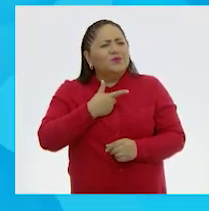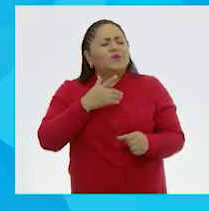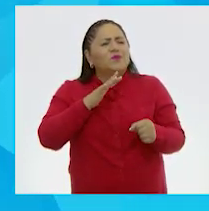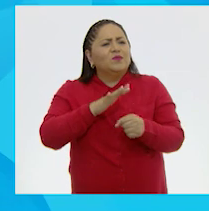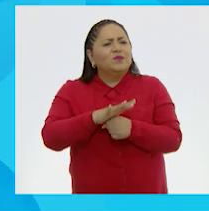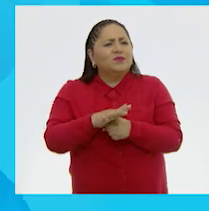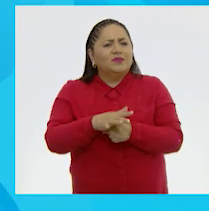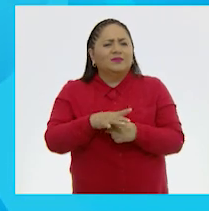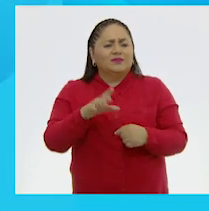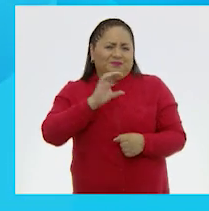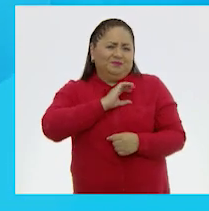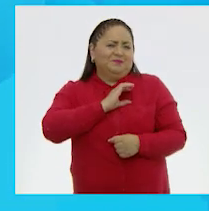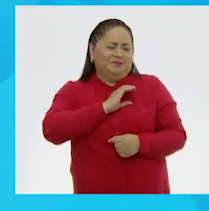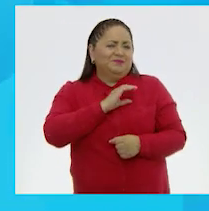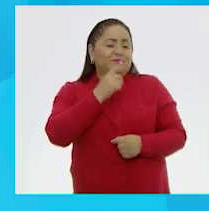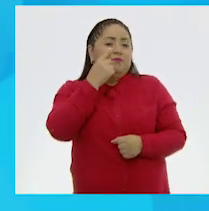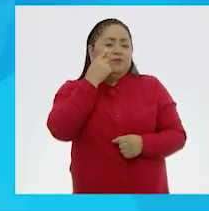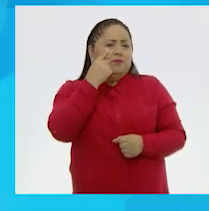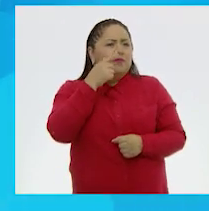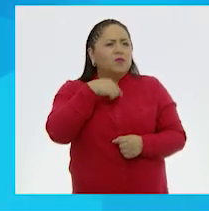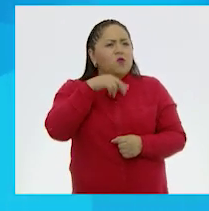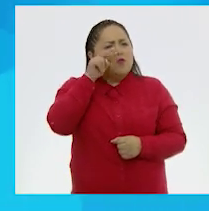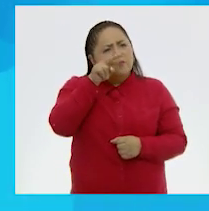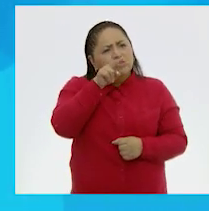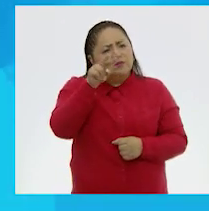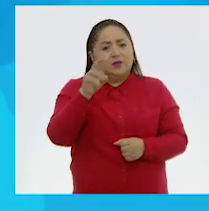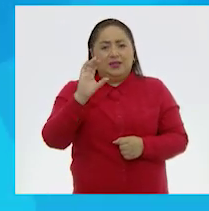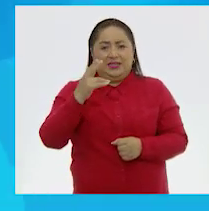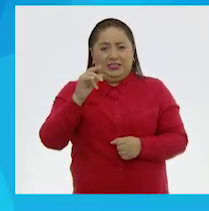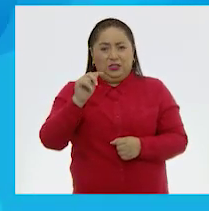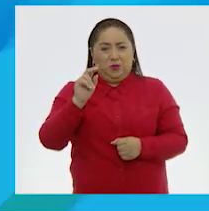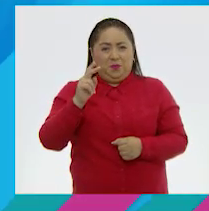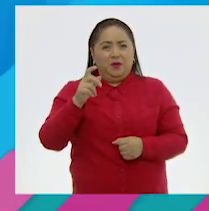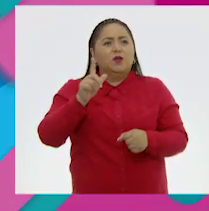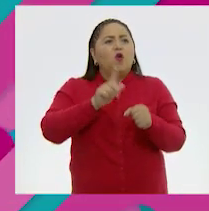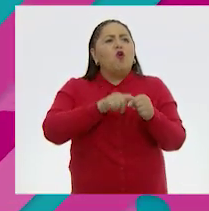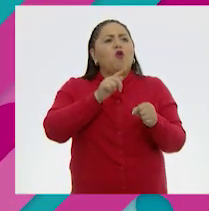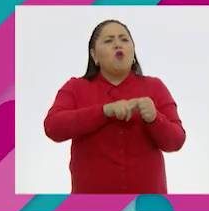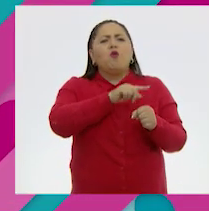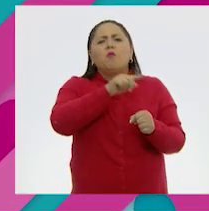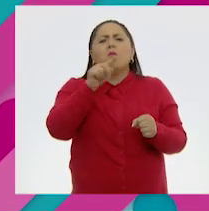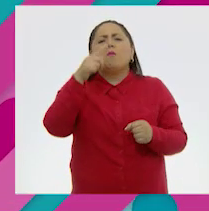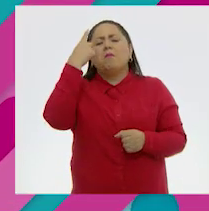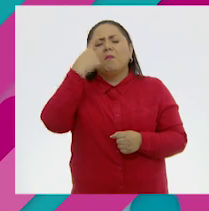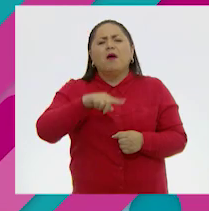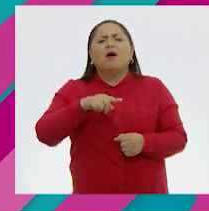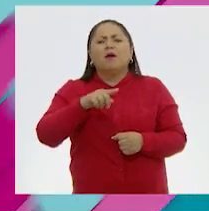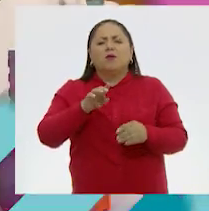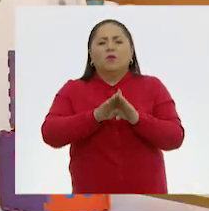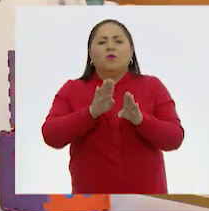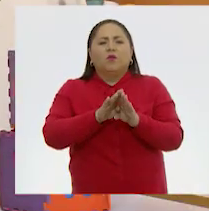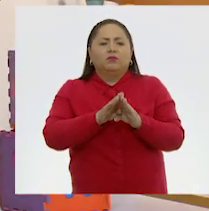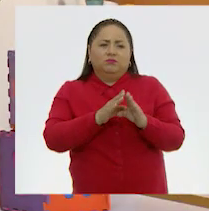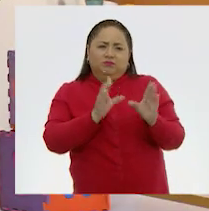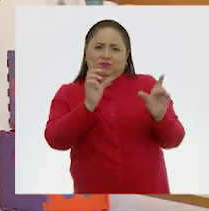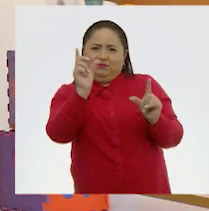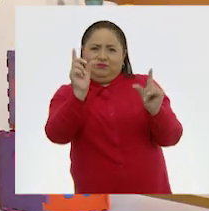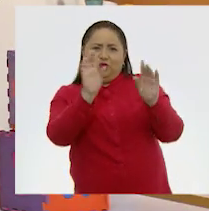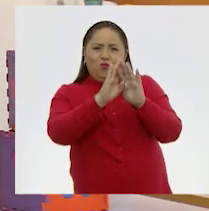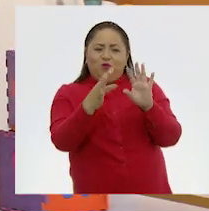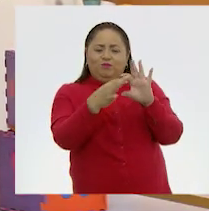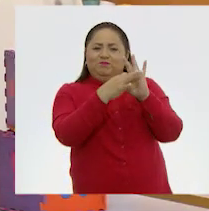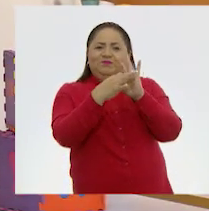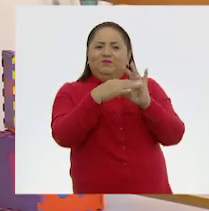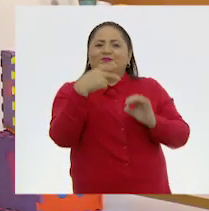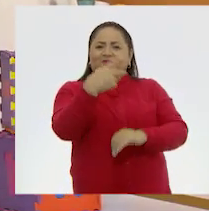mi querido Pepe, es que Christopher utiliza los colores para generar una cierta unidad